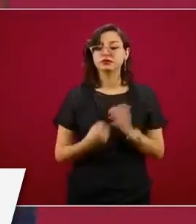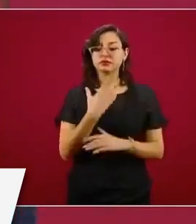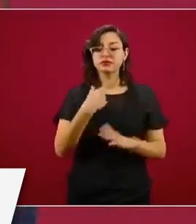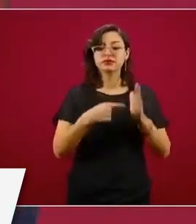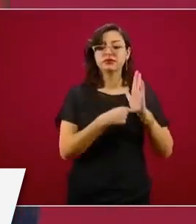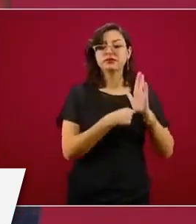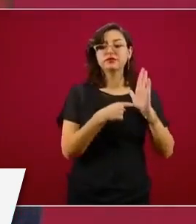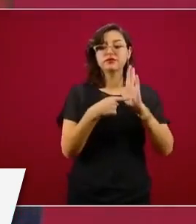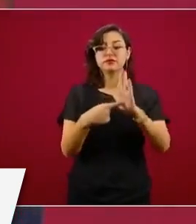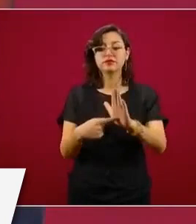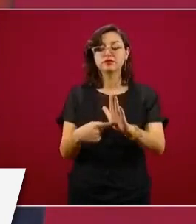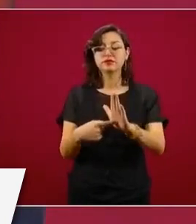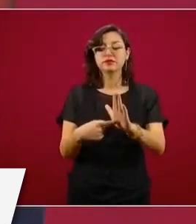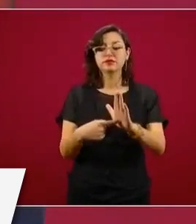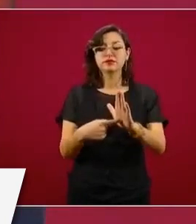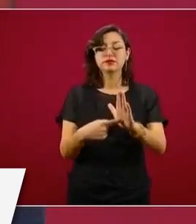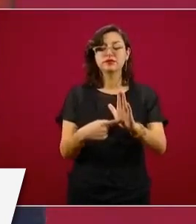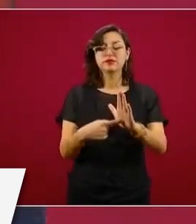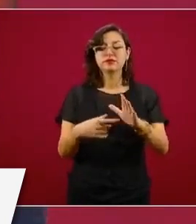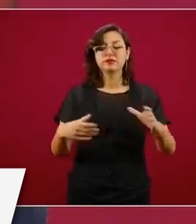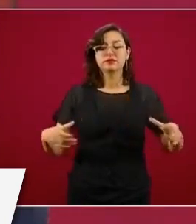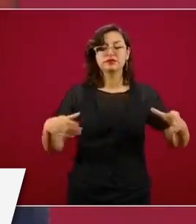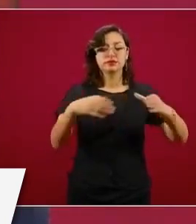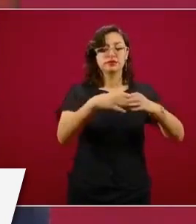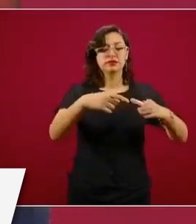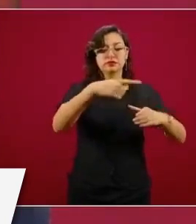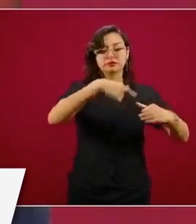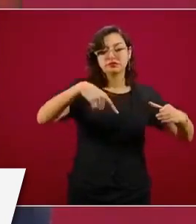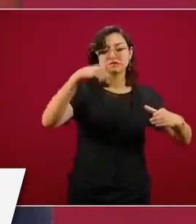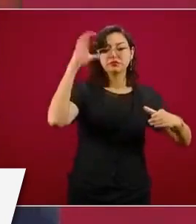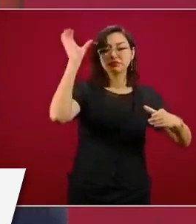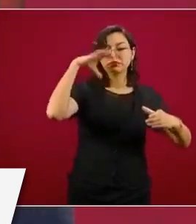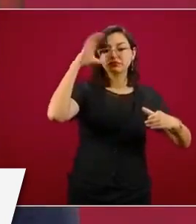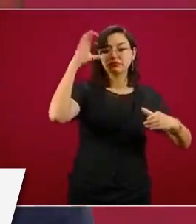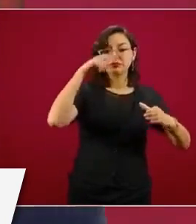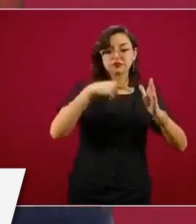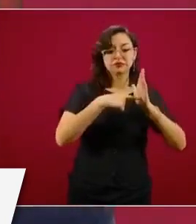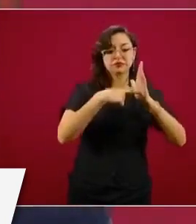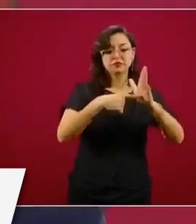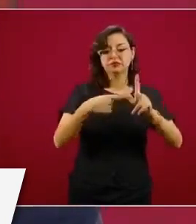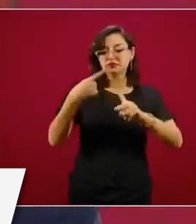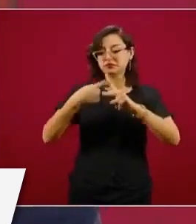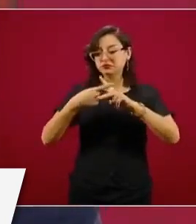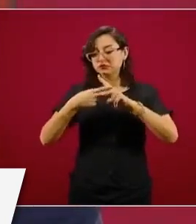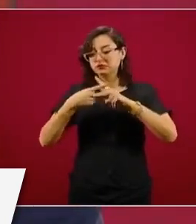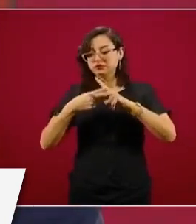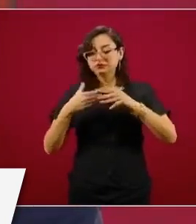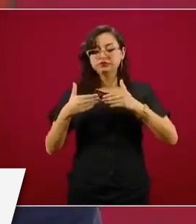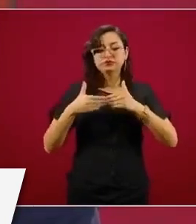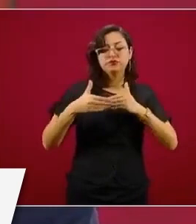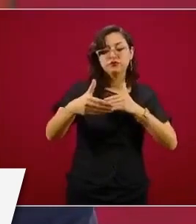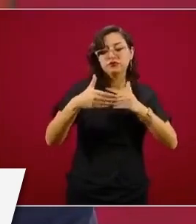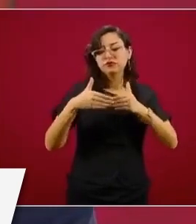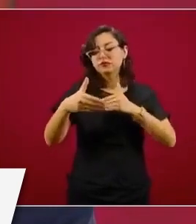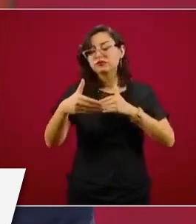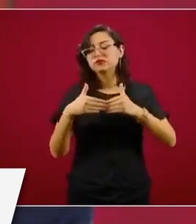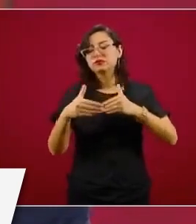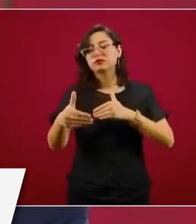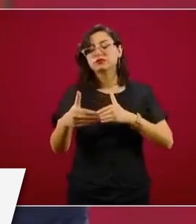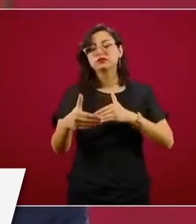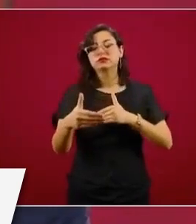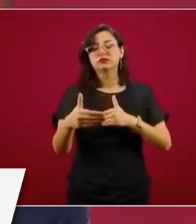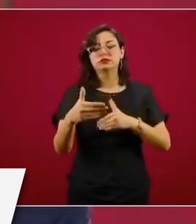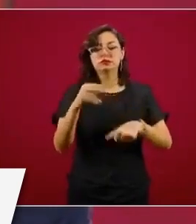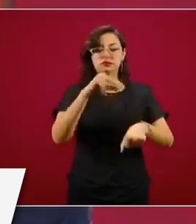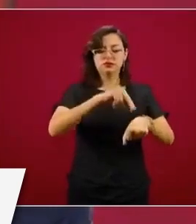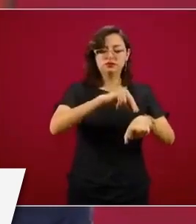científicos, tanto los médicos, como